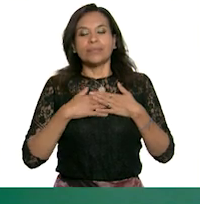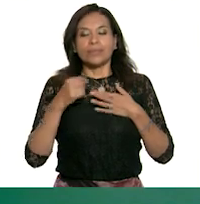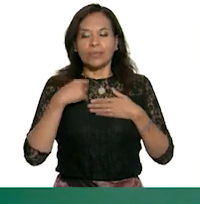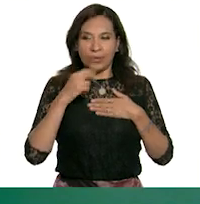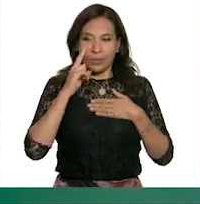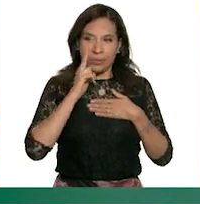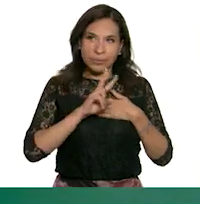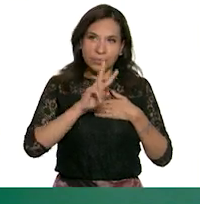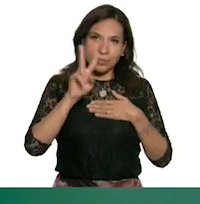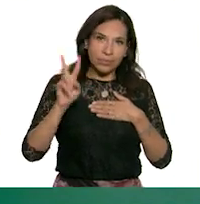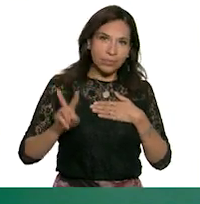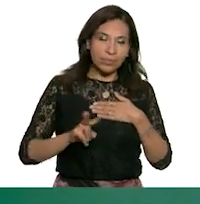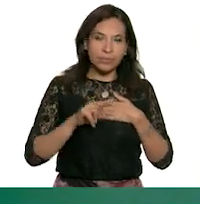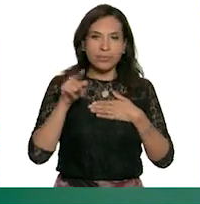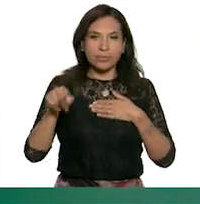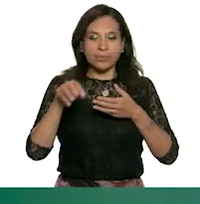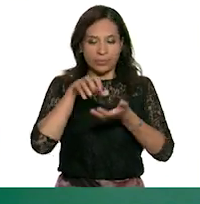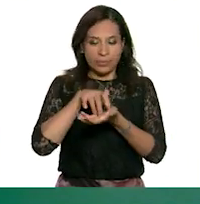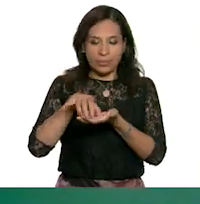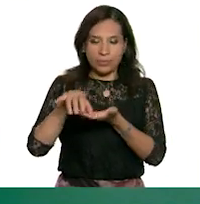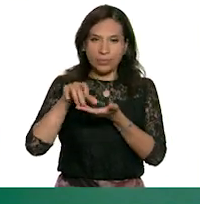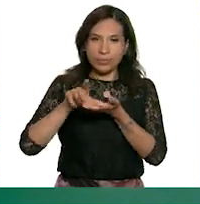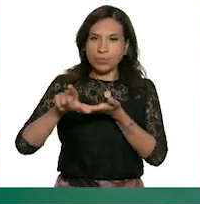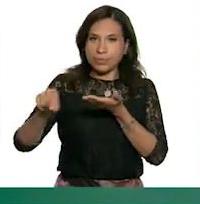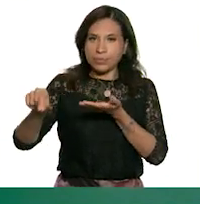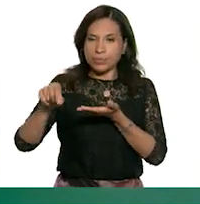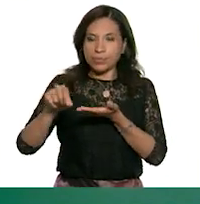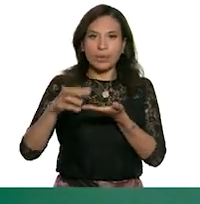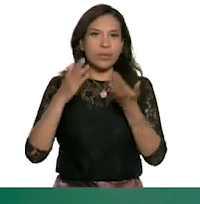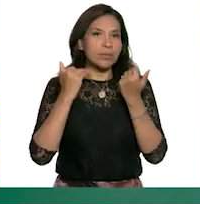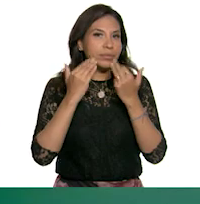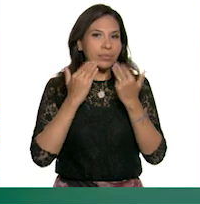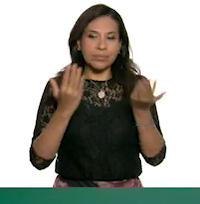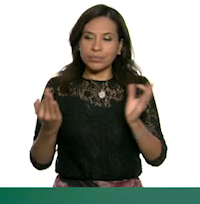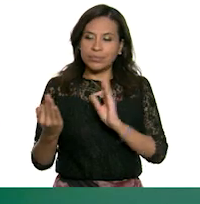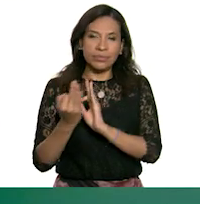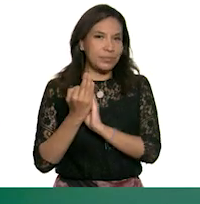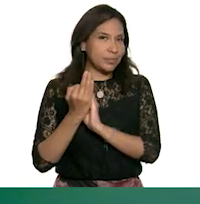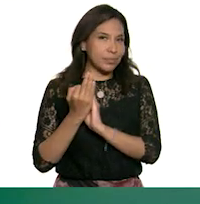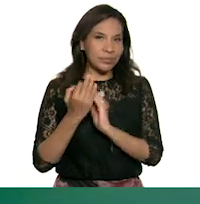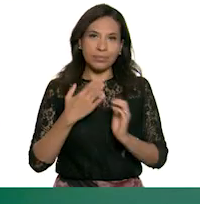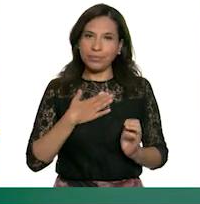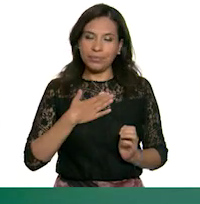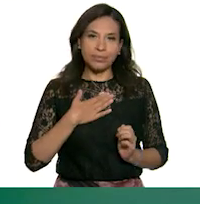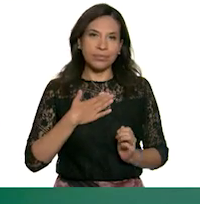observar que se alejó, no estaba ya cerca de mí.